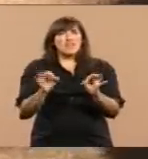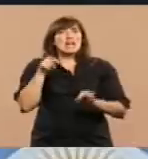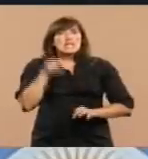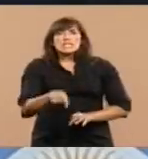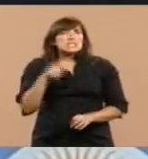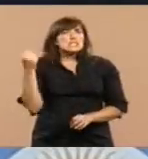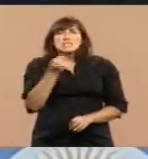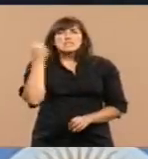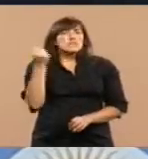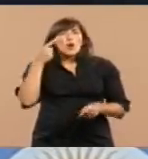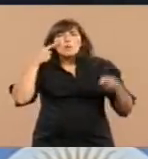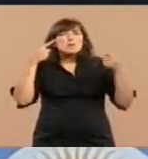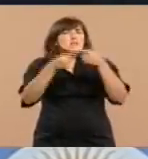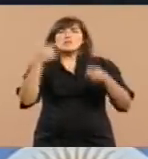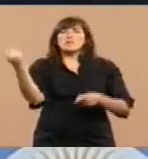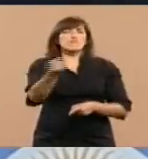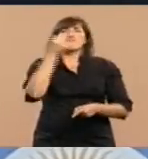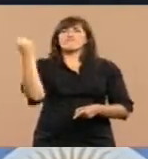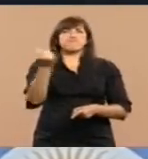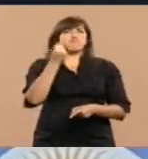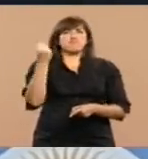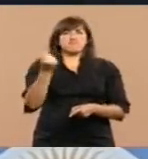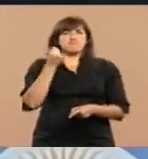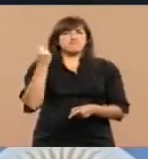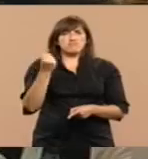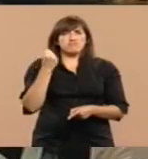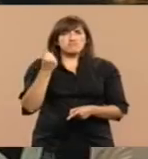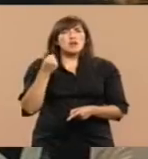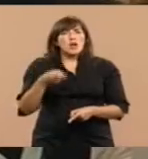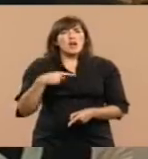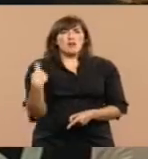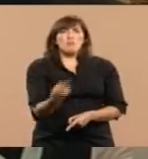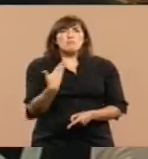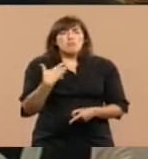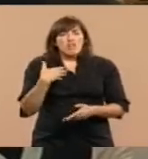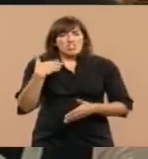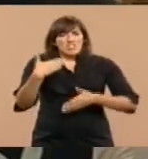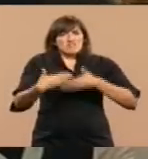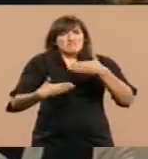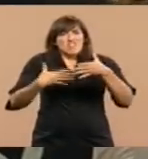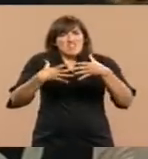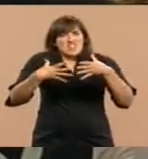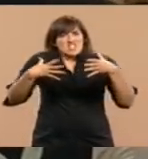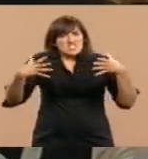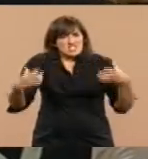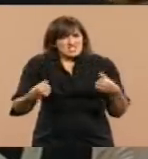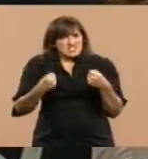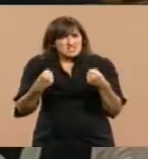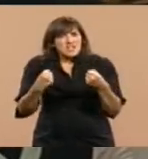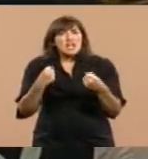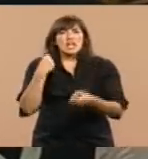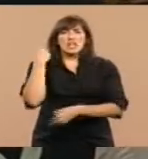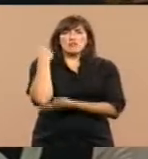objetivo esencial para poder crecer, para poder desarrollarse